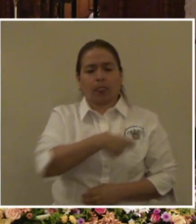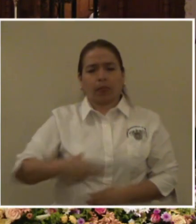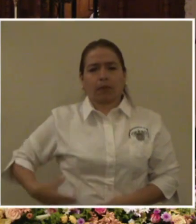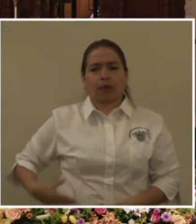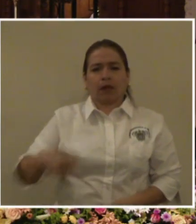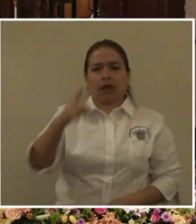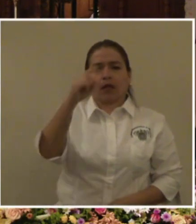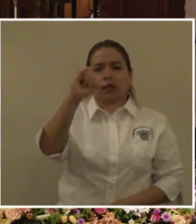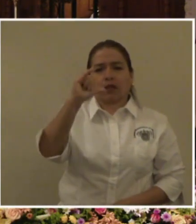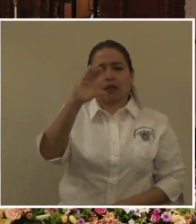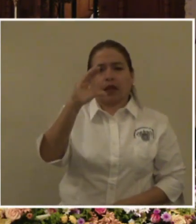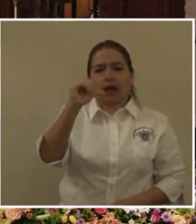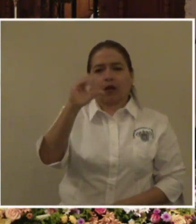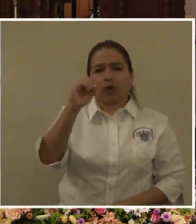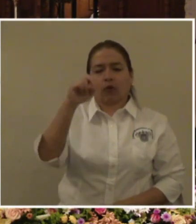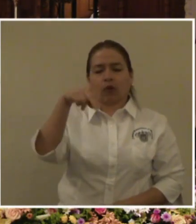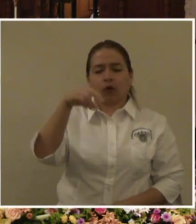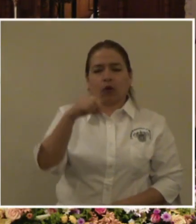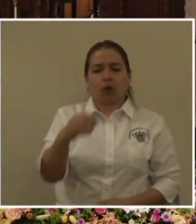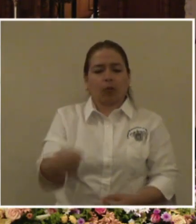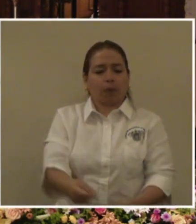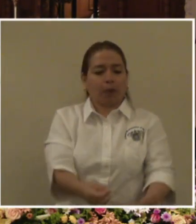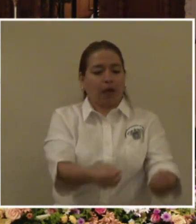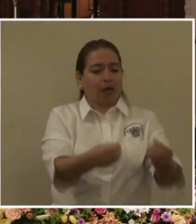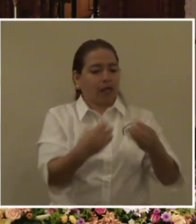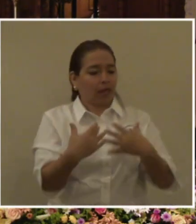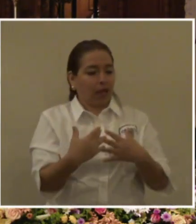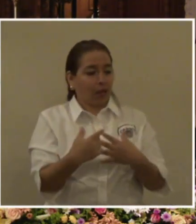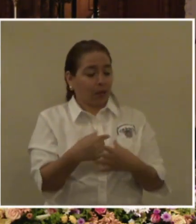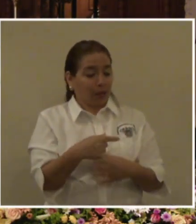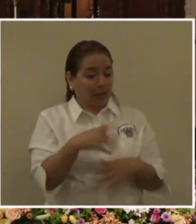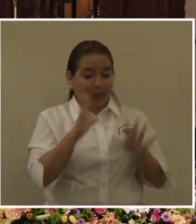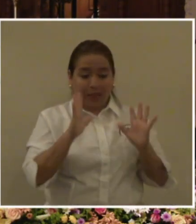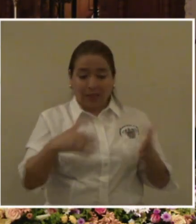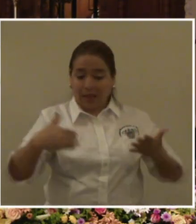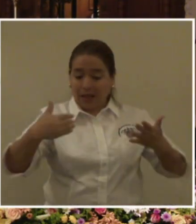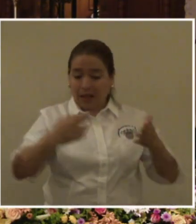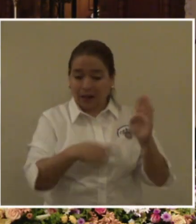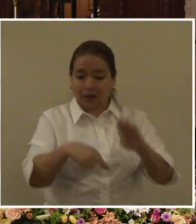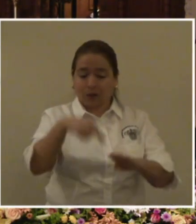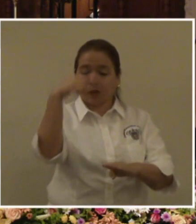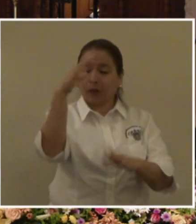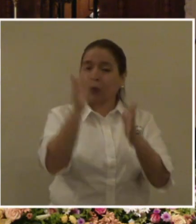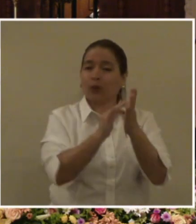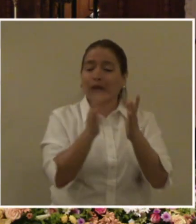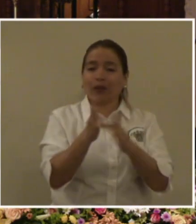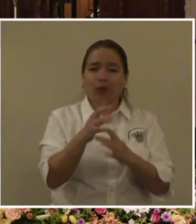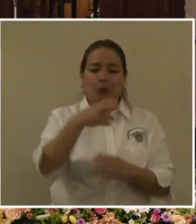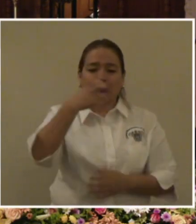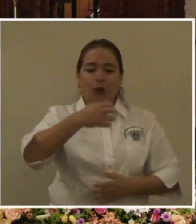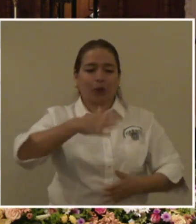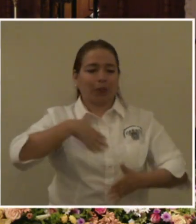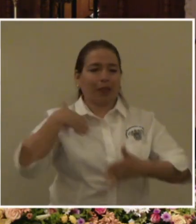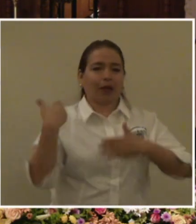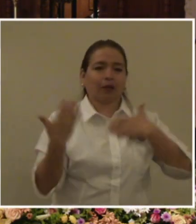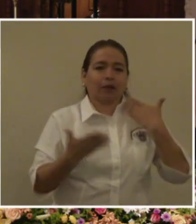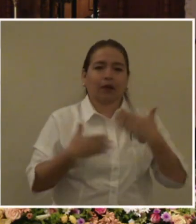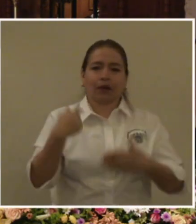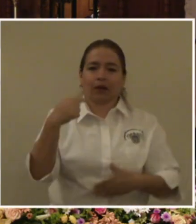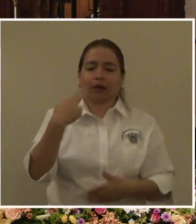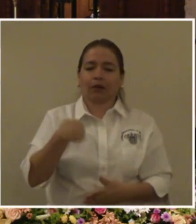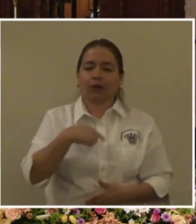alegría, aleluya, tiene que animarnos a nosotros. ¿Qué sería